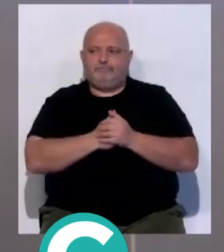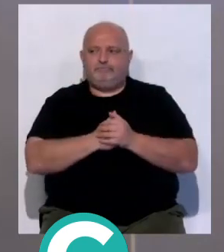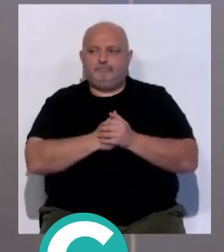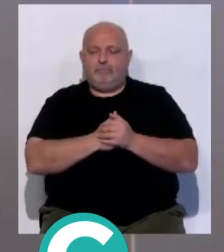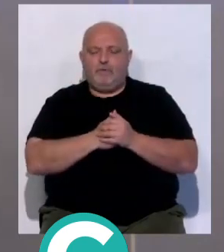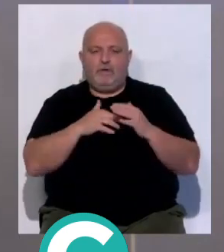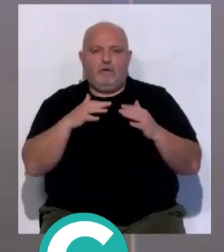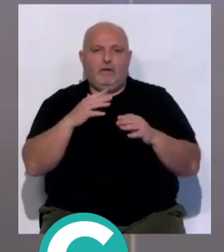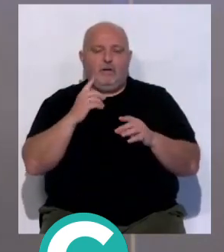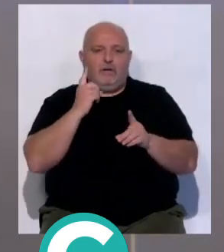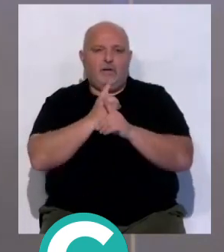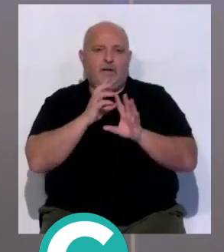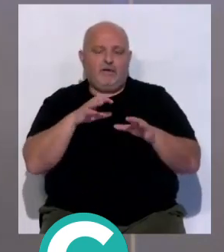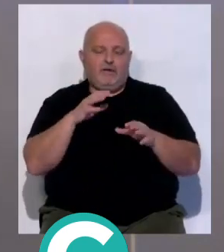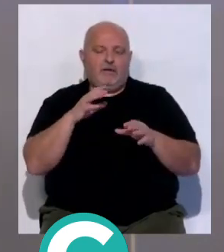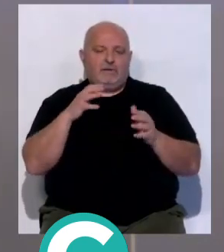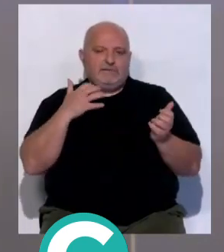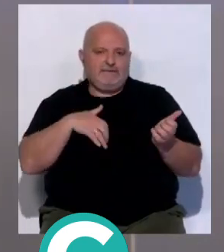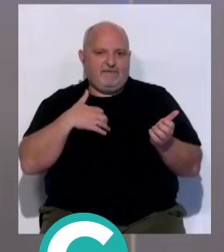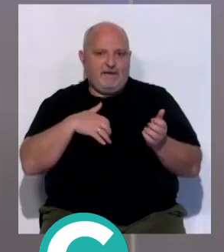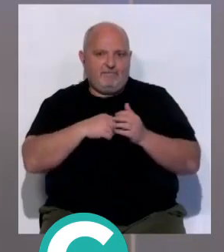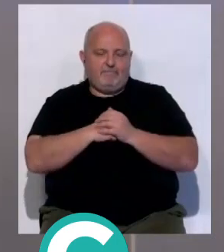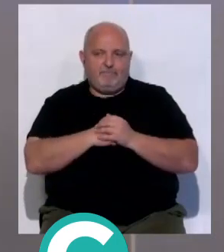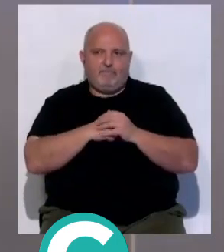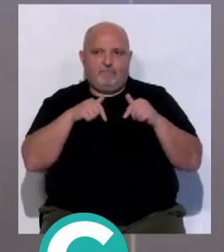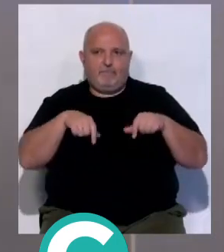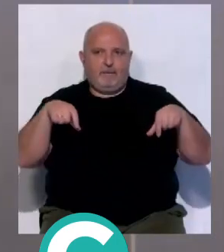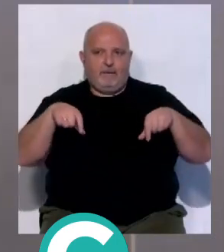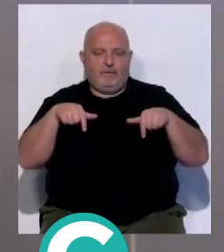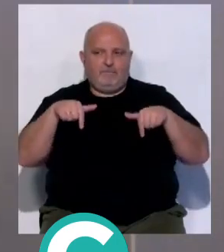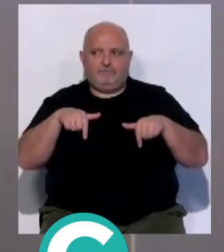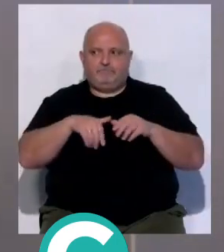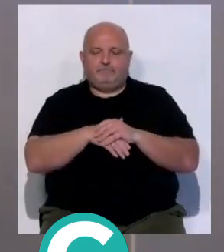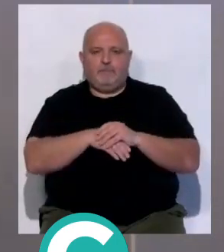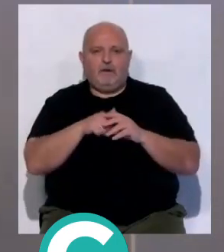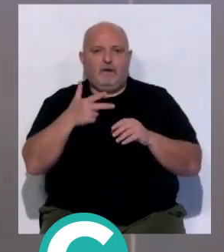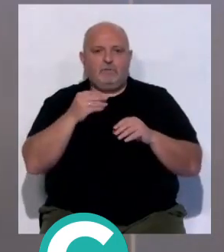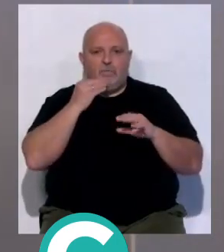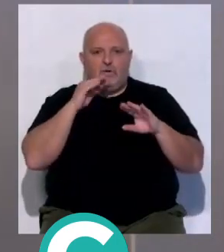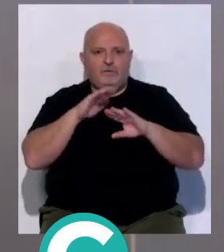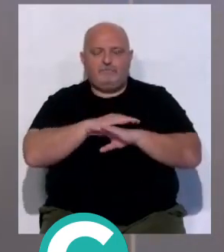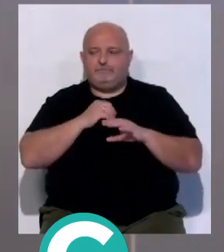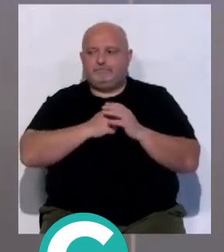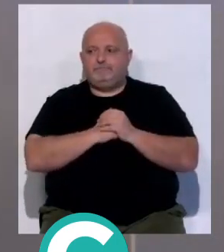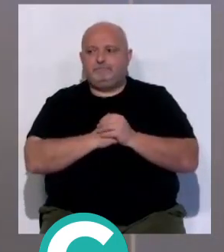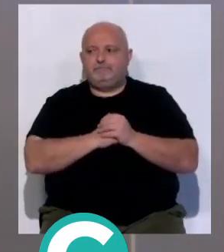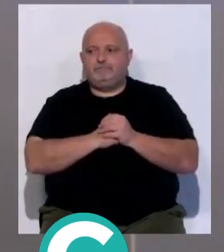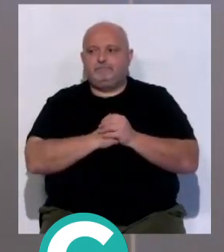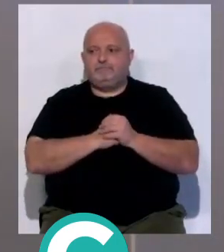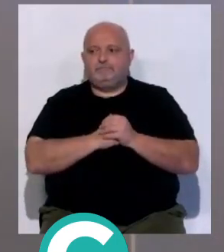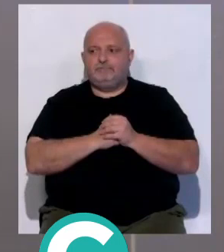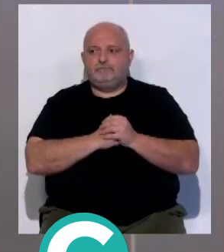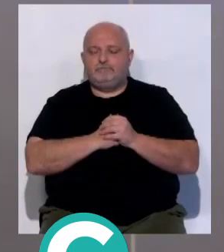el partido del Cádiz frente al Sevilla aquí en el nuevo Mirandilla. Nacho Limón, muy buenas noches. Buenas noches, Hugo. Bueno,